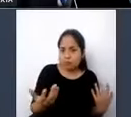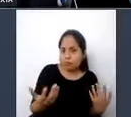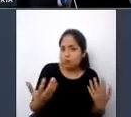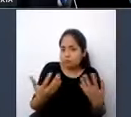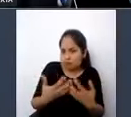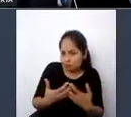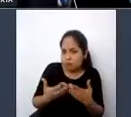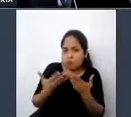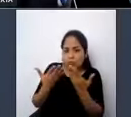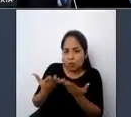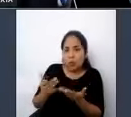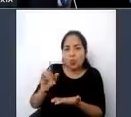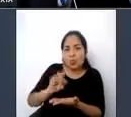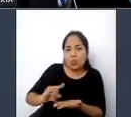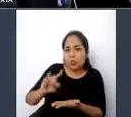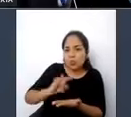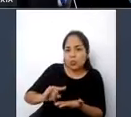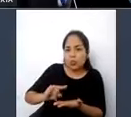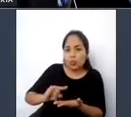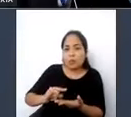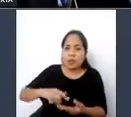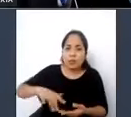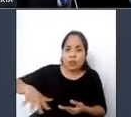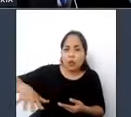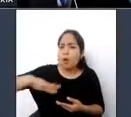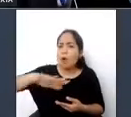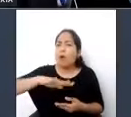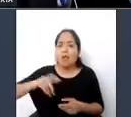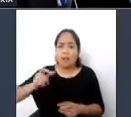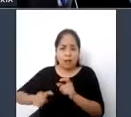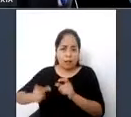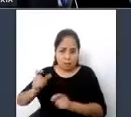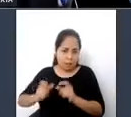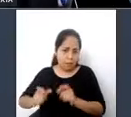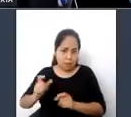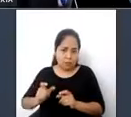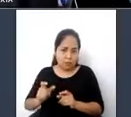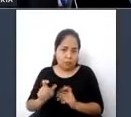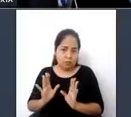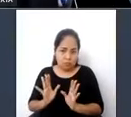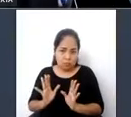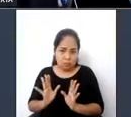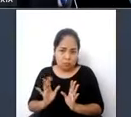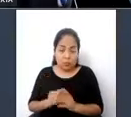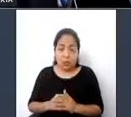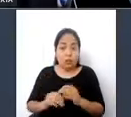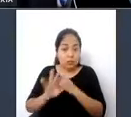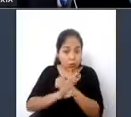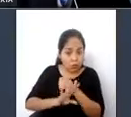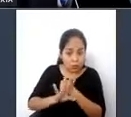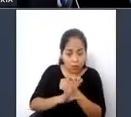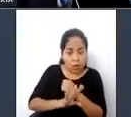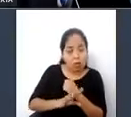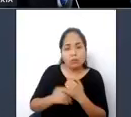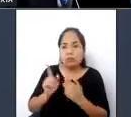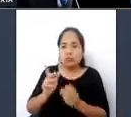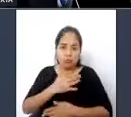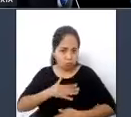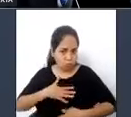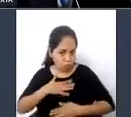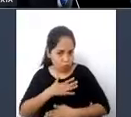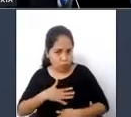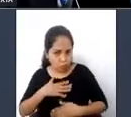utilizables y practicables por todas las personas en condiciones de seguridad y comodidad y de la forma más